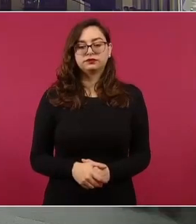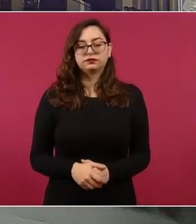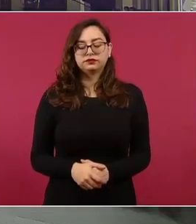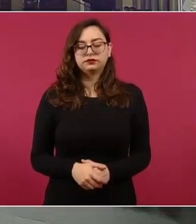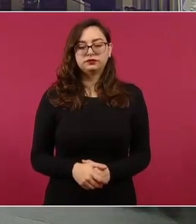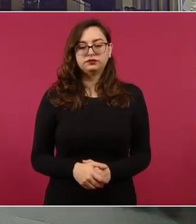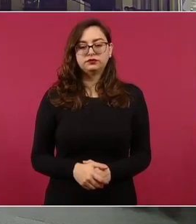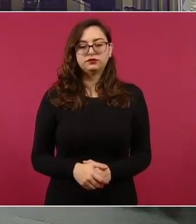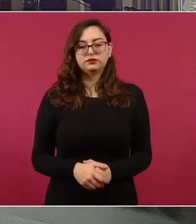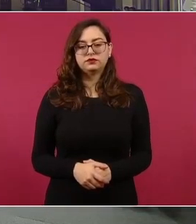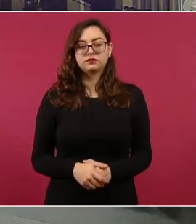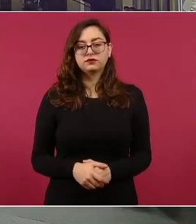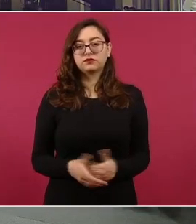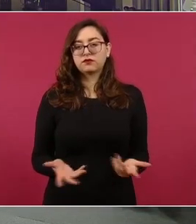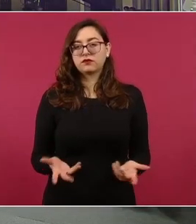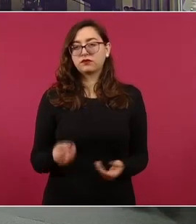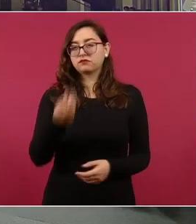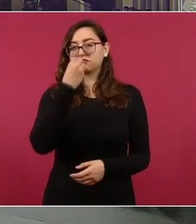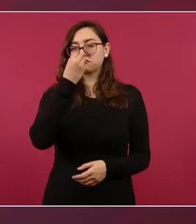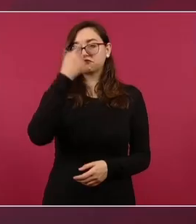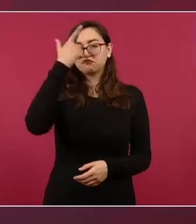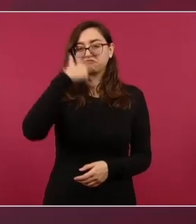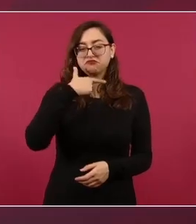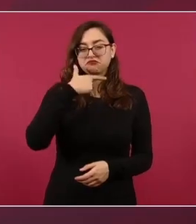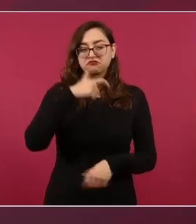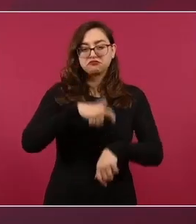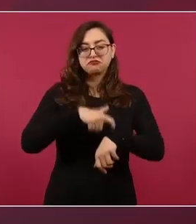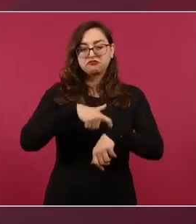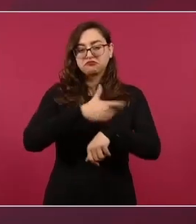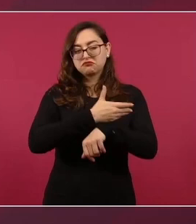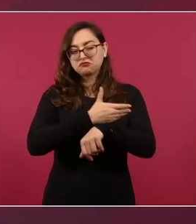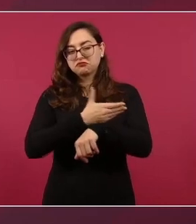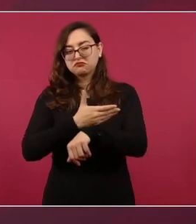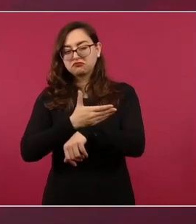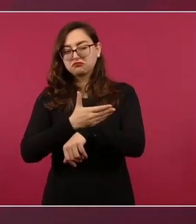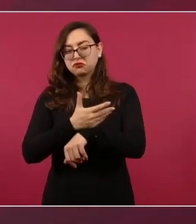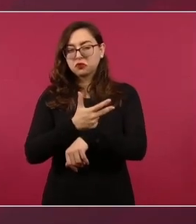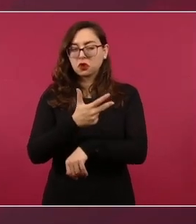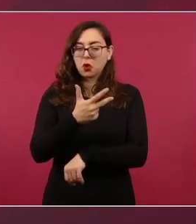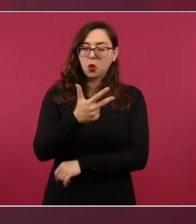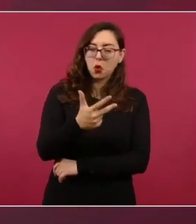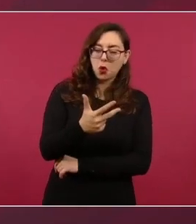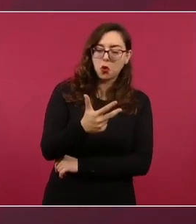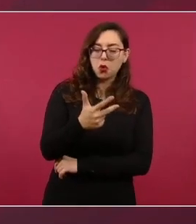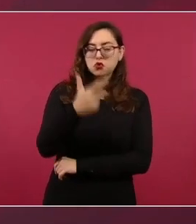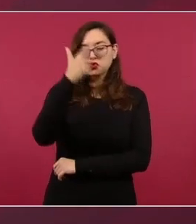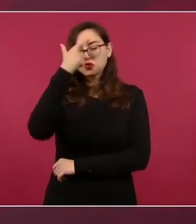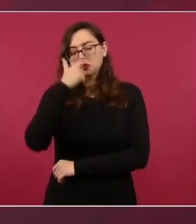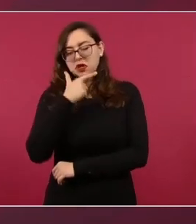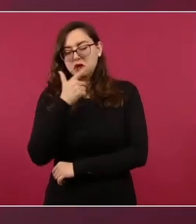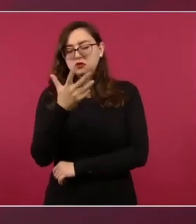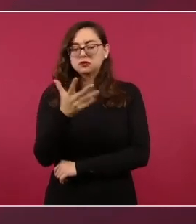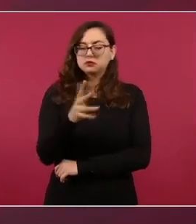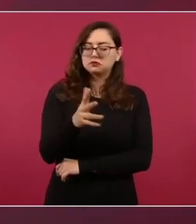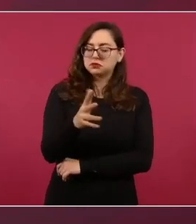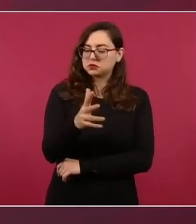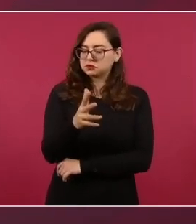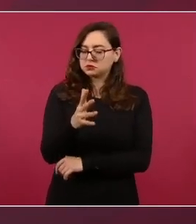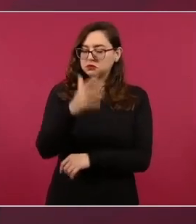conclusión de esa cena sea un poco pasada a las ocho de la noche, pero pues dependerá de los